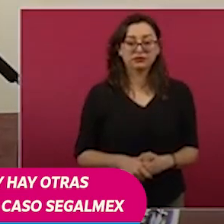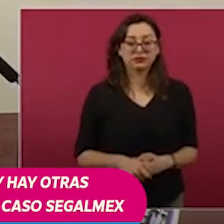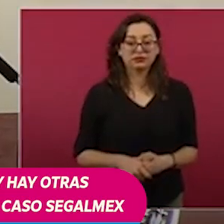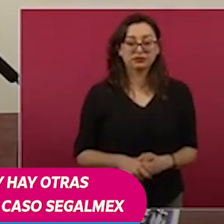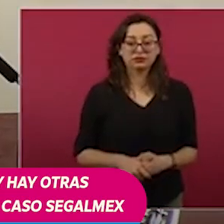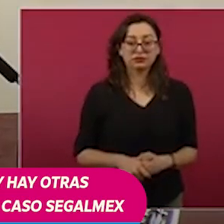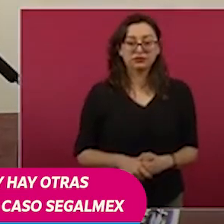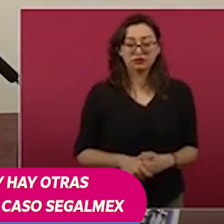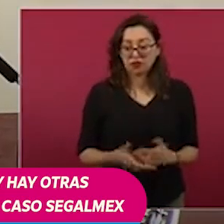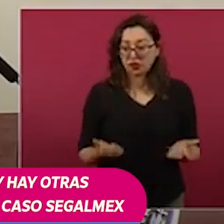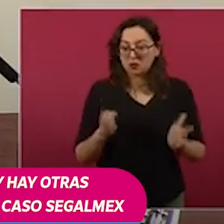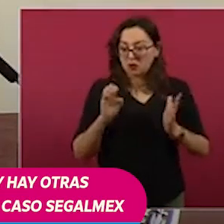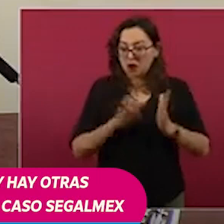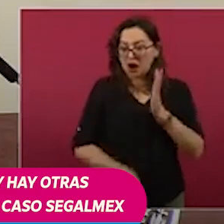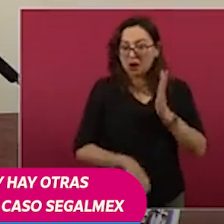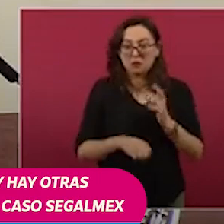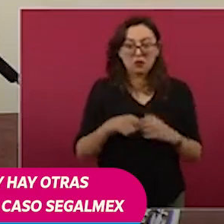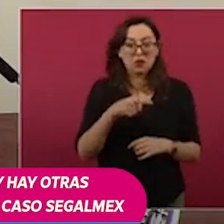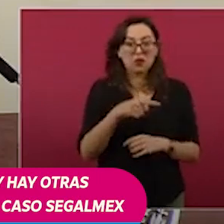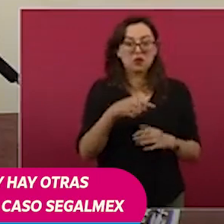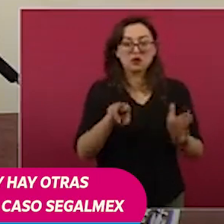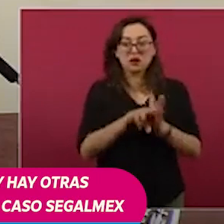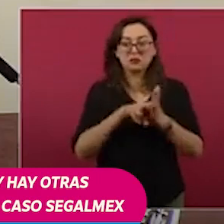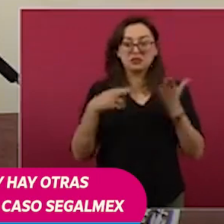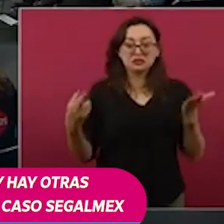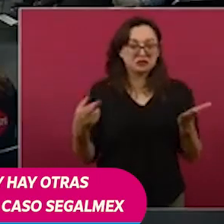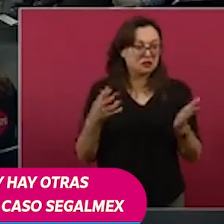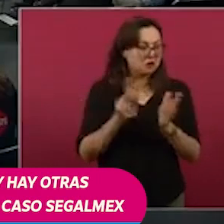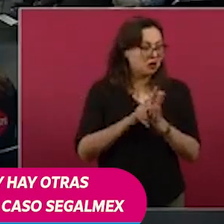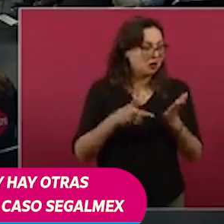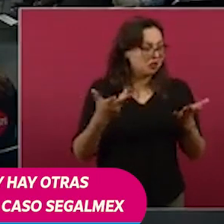o revista Animal Político.